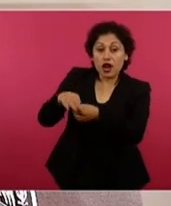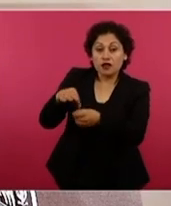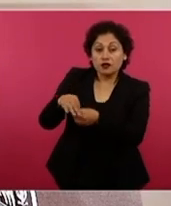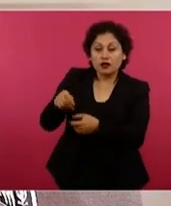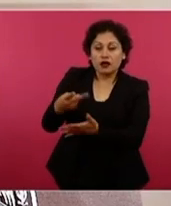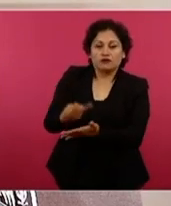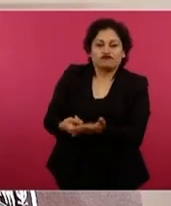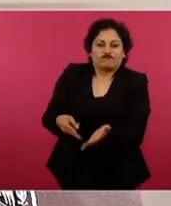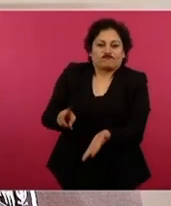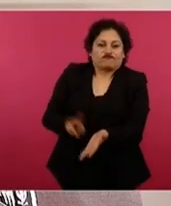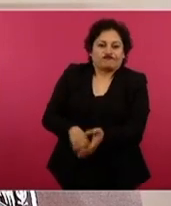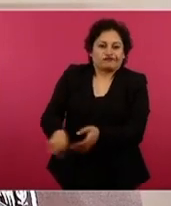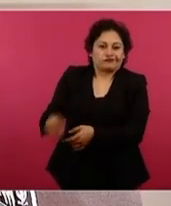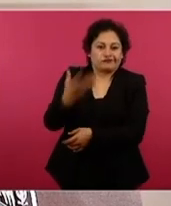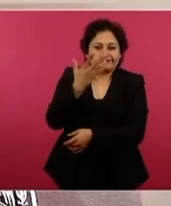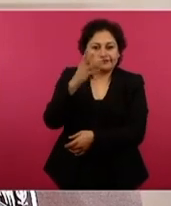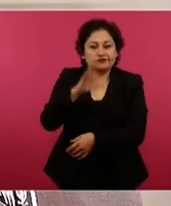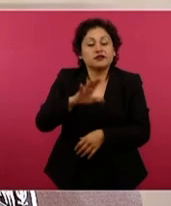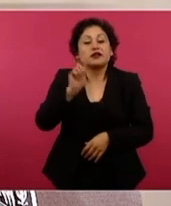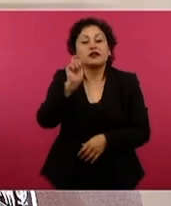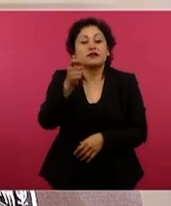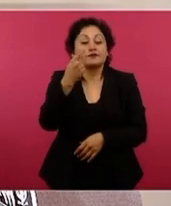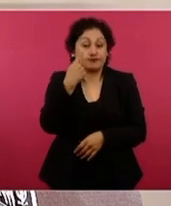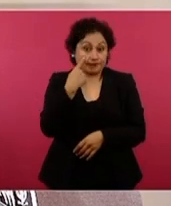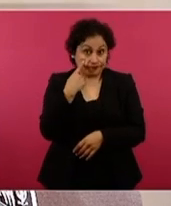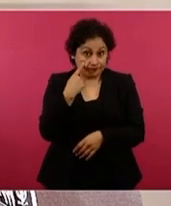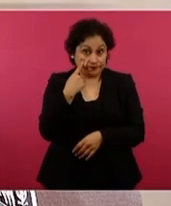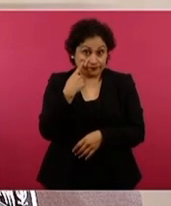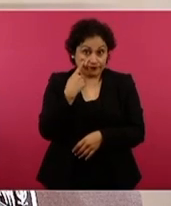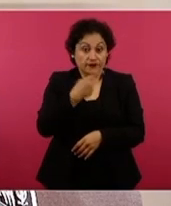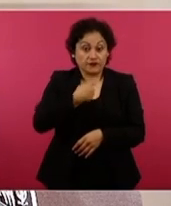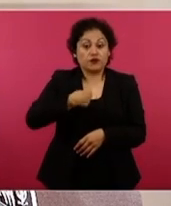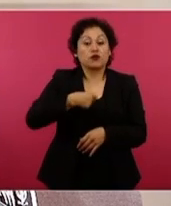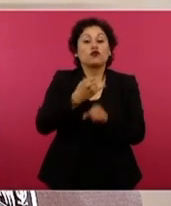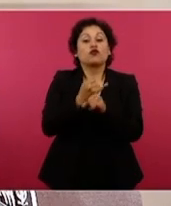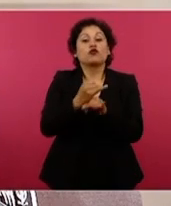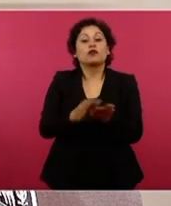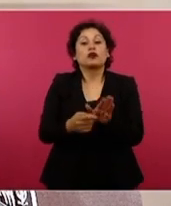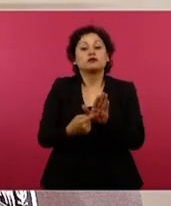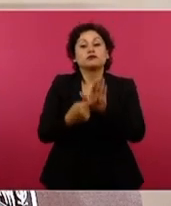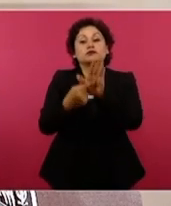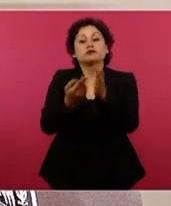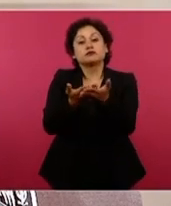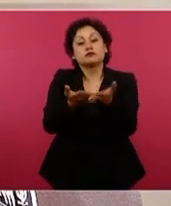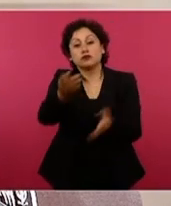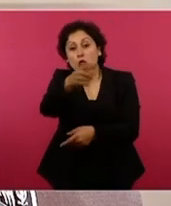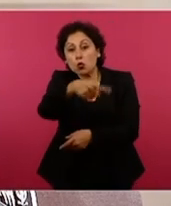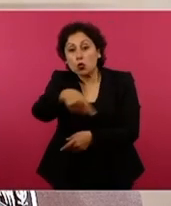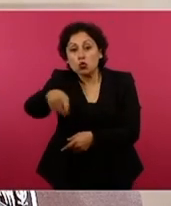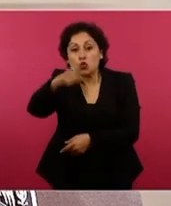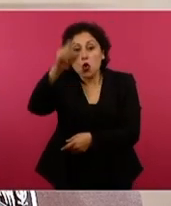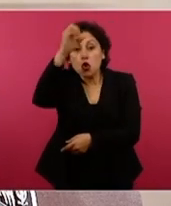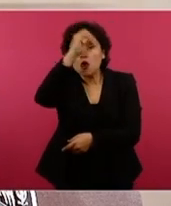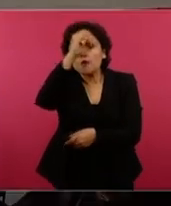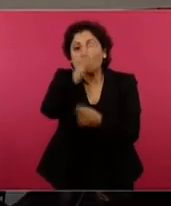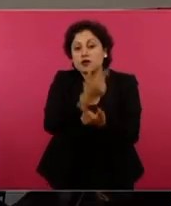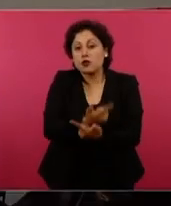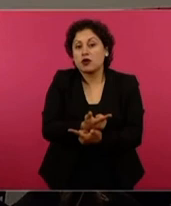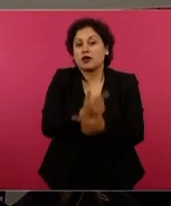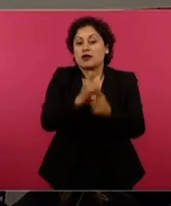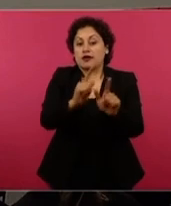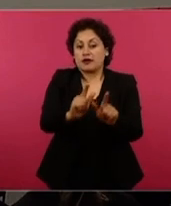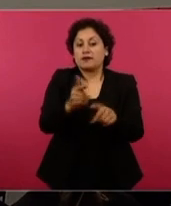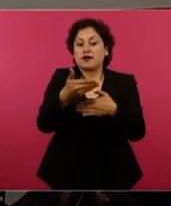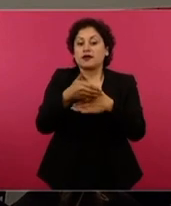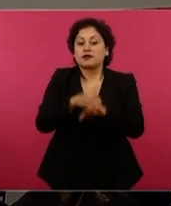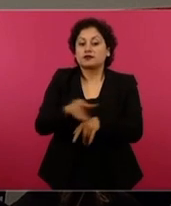Esto, por último, les queremos compartir información para que formen su propio criterio sobre el doble rasero de las resoluciones